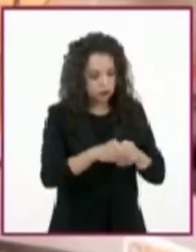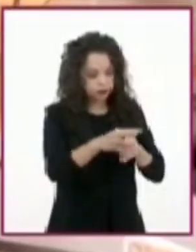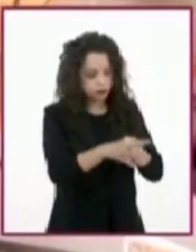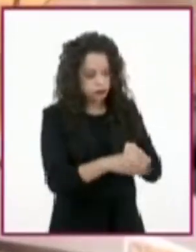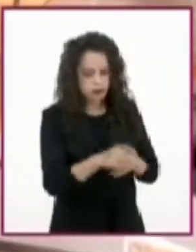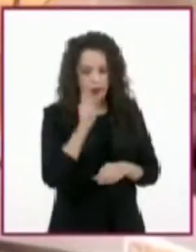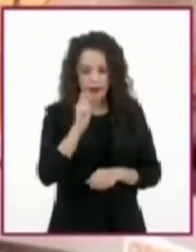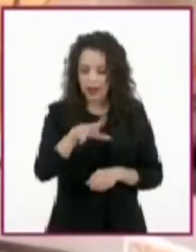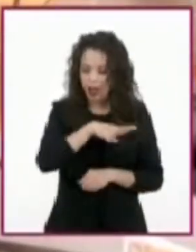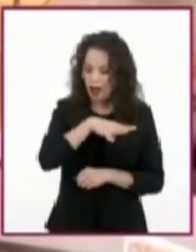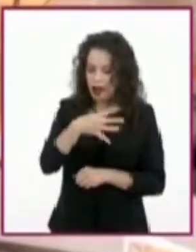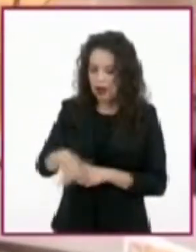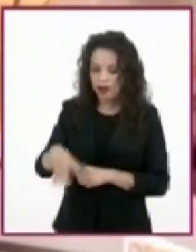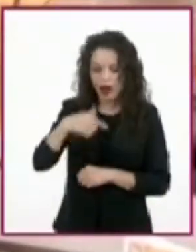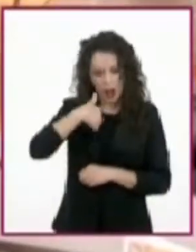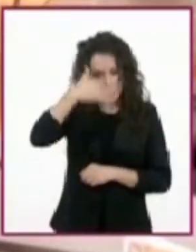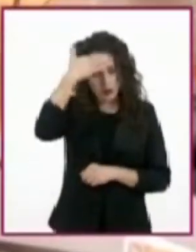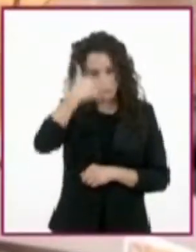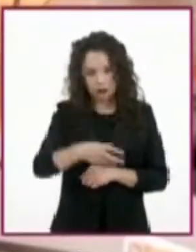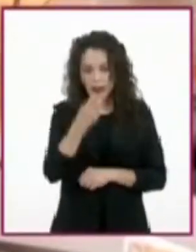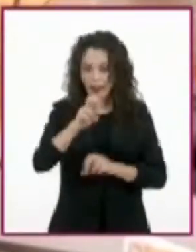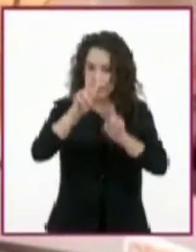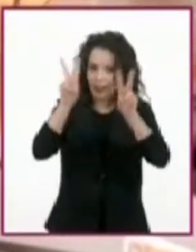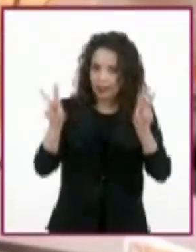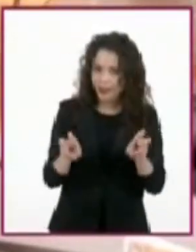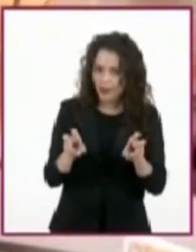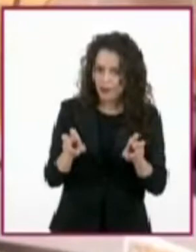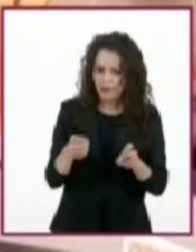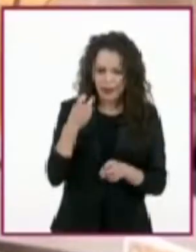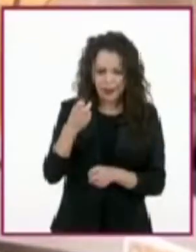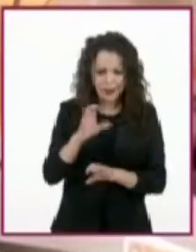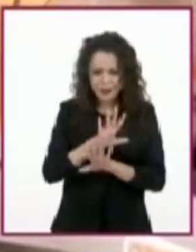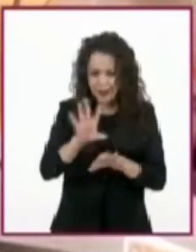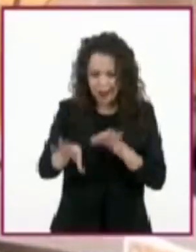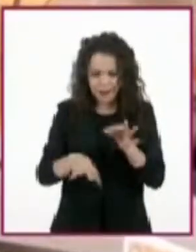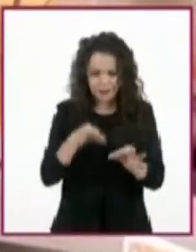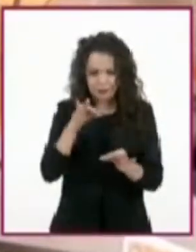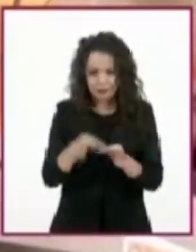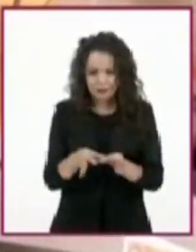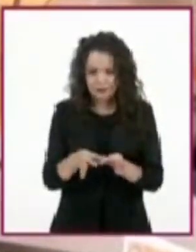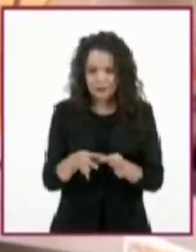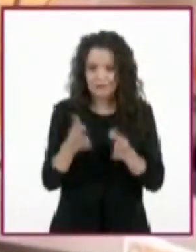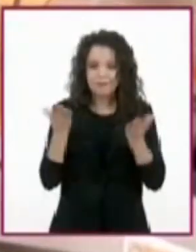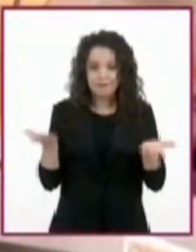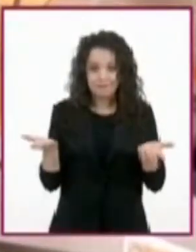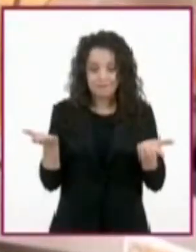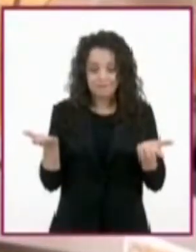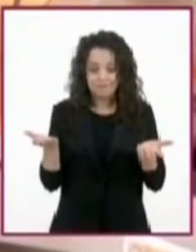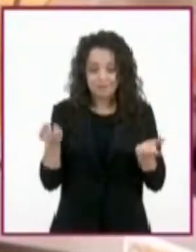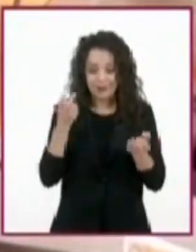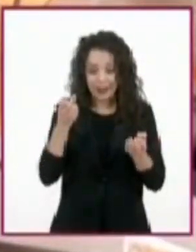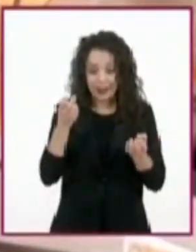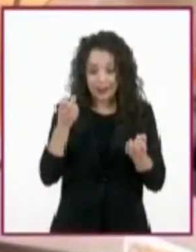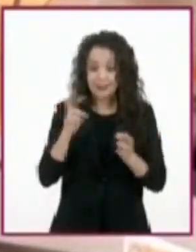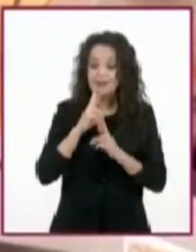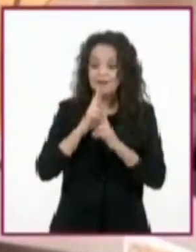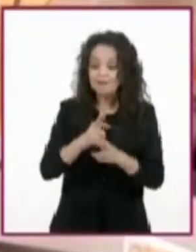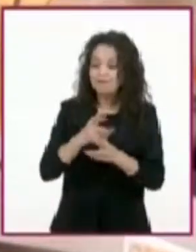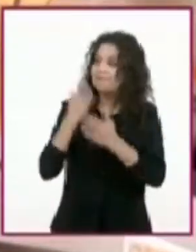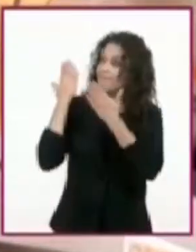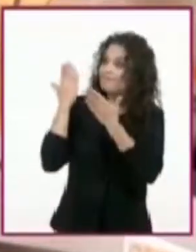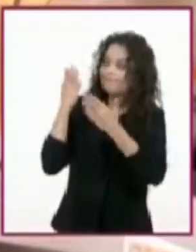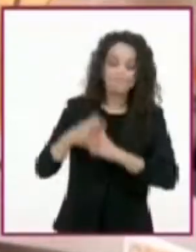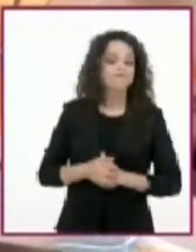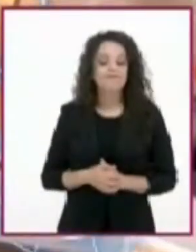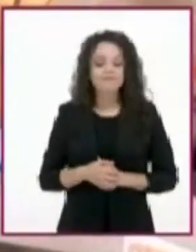sobre el tema. Y esto es todo. El resultado es una exquisita